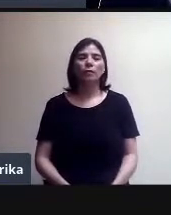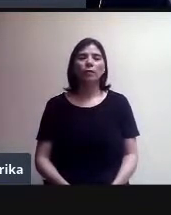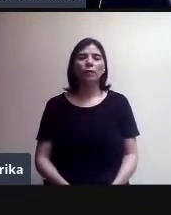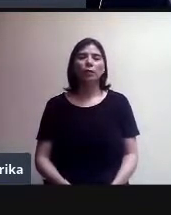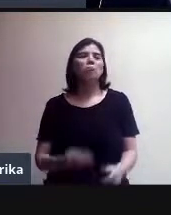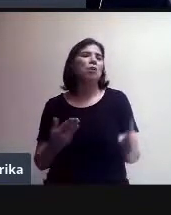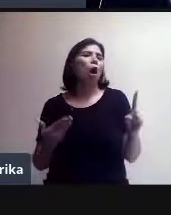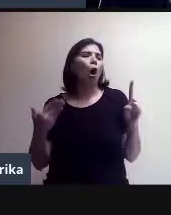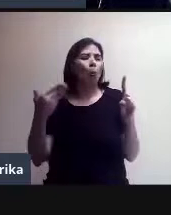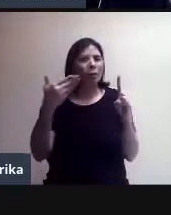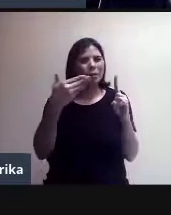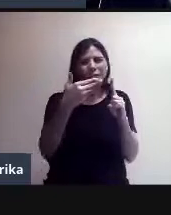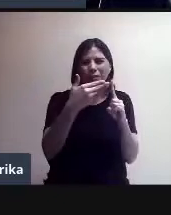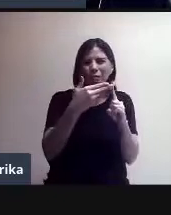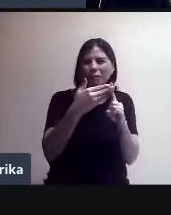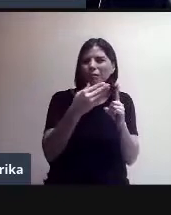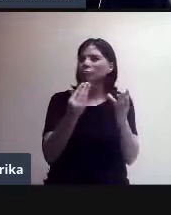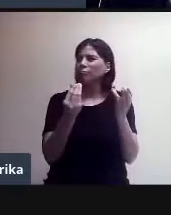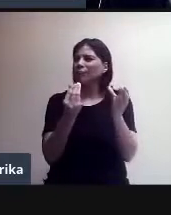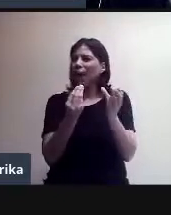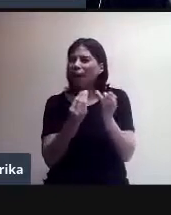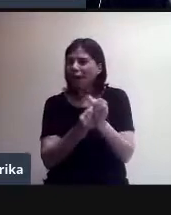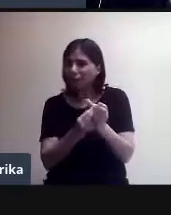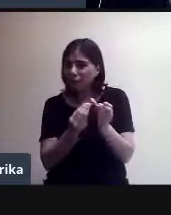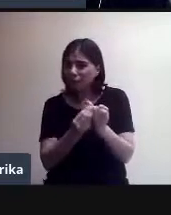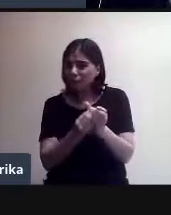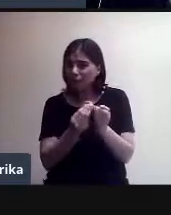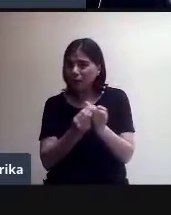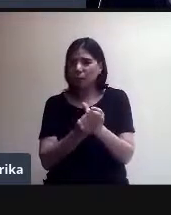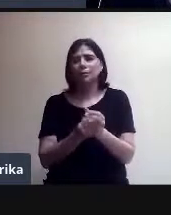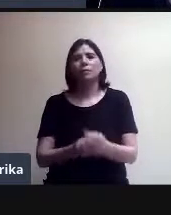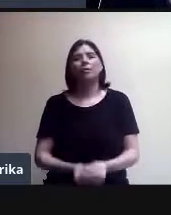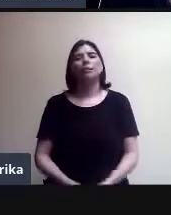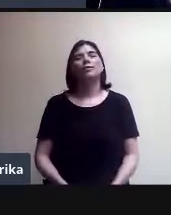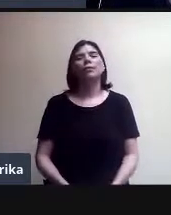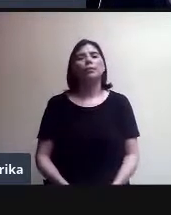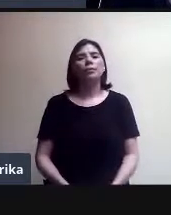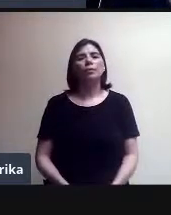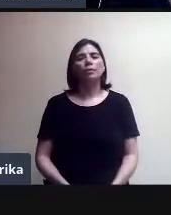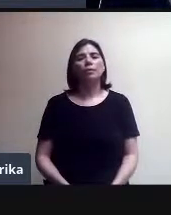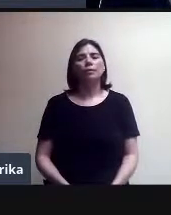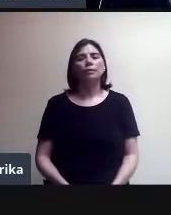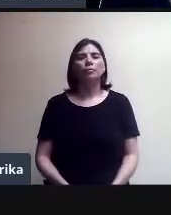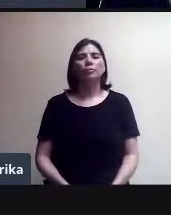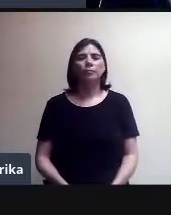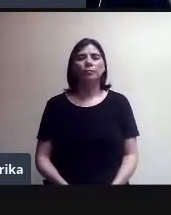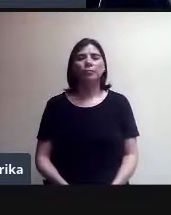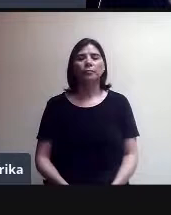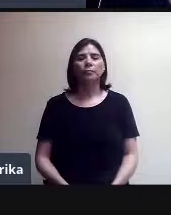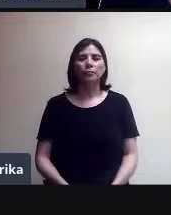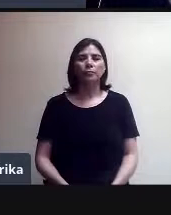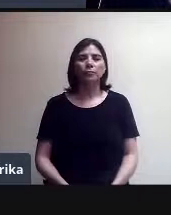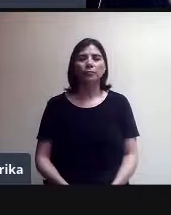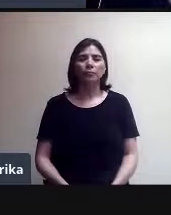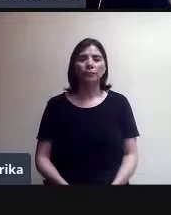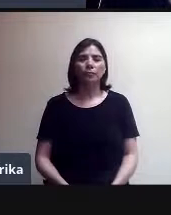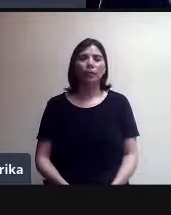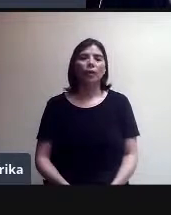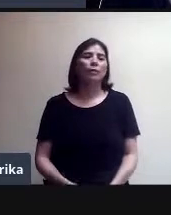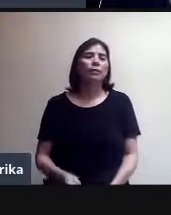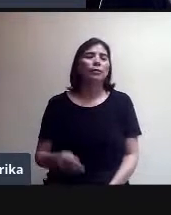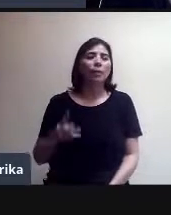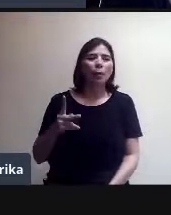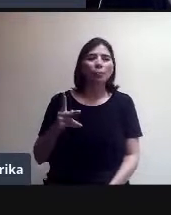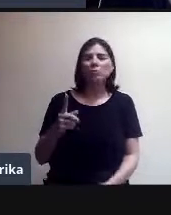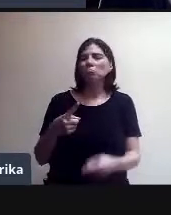a las clases, sí, a las sesiones de clase, pero verán ustedes que se puede extrapolar a diferentes propósitos de